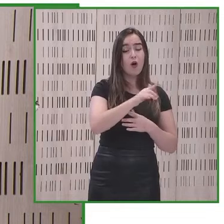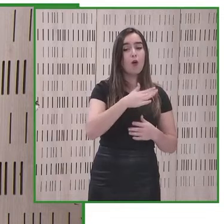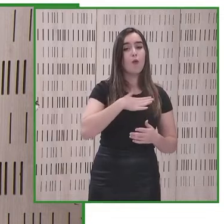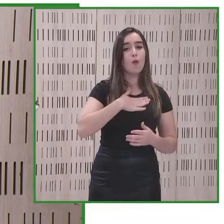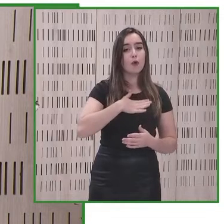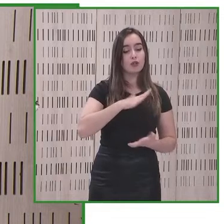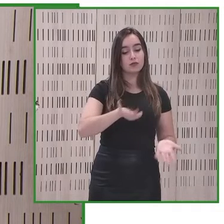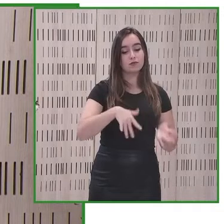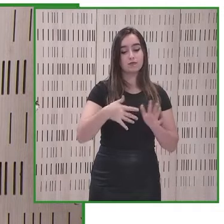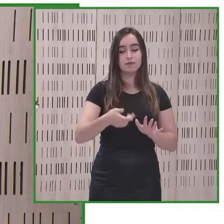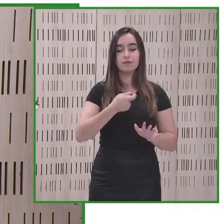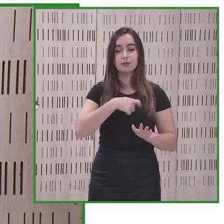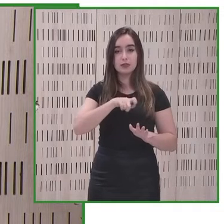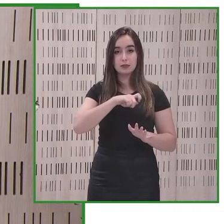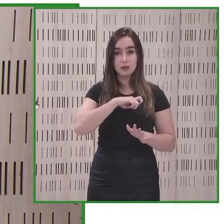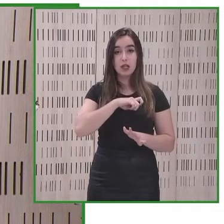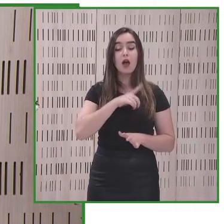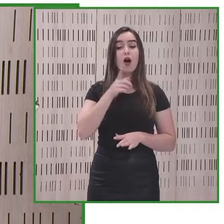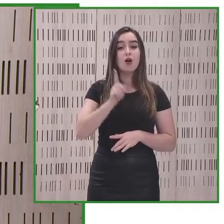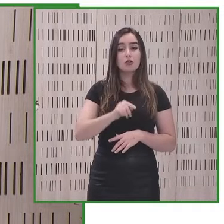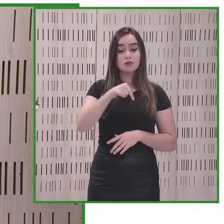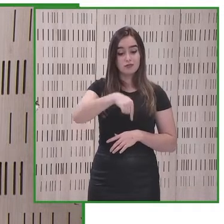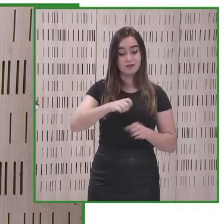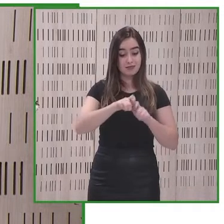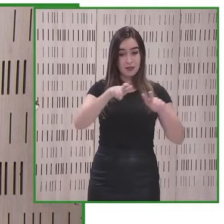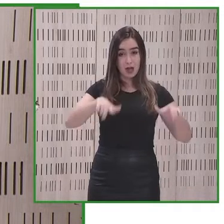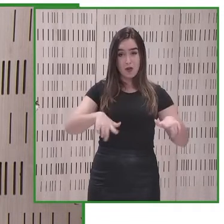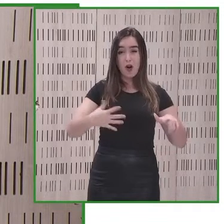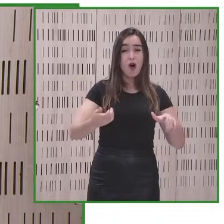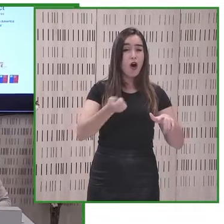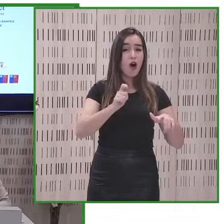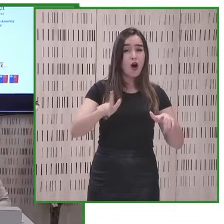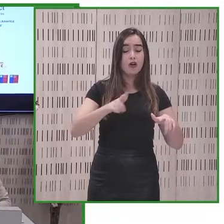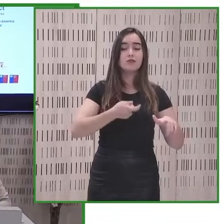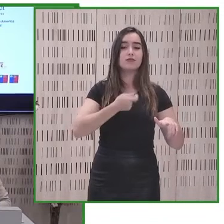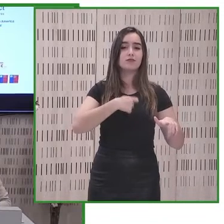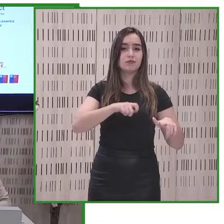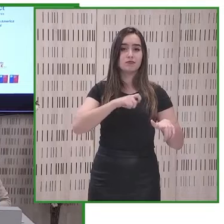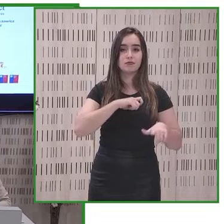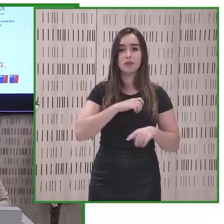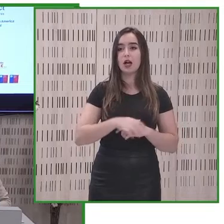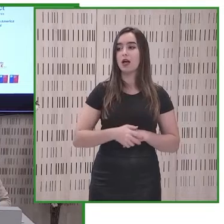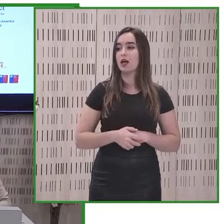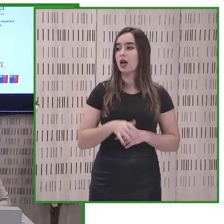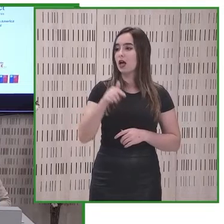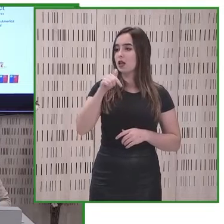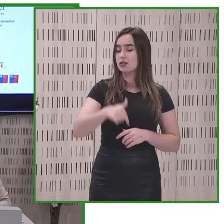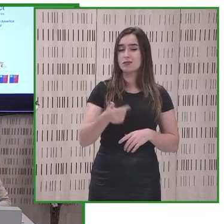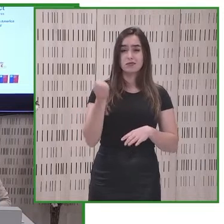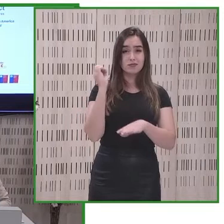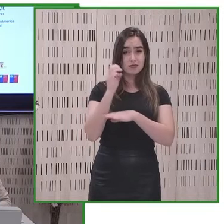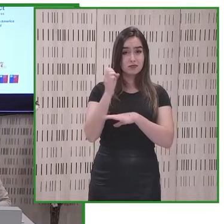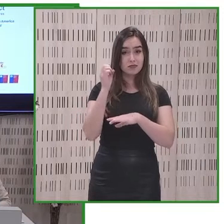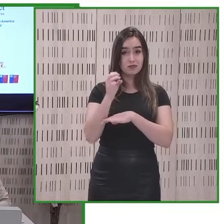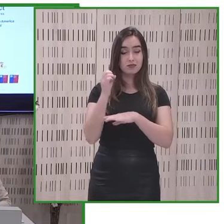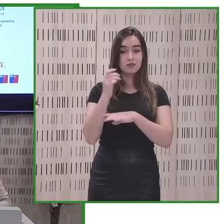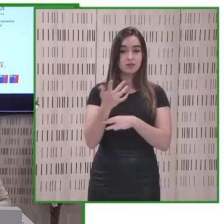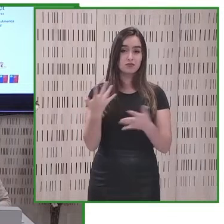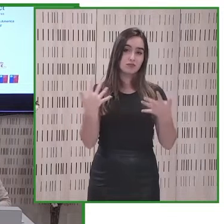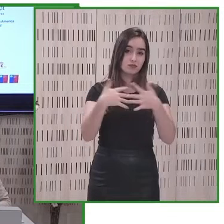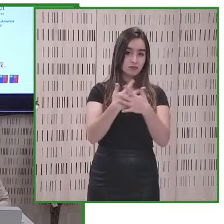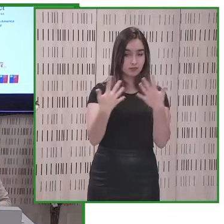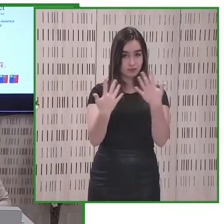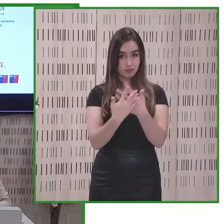hoy día 100 por ciento en español bueno esta conferencia se va a realizar en un formato híbrido lo que significa que hoy tendremos algunas